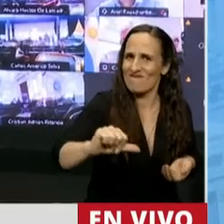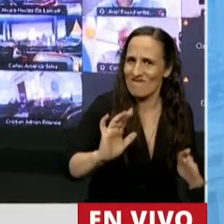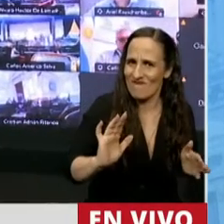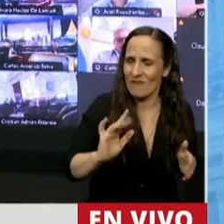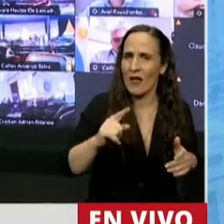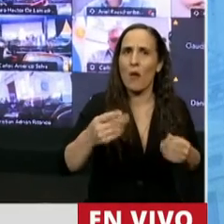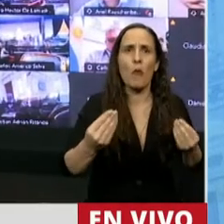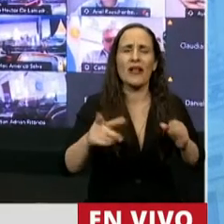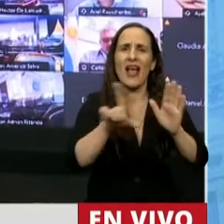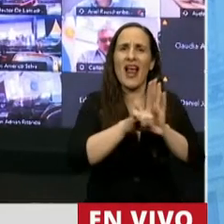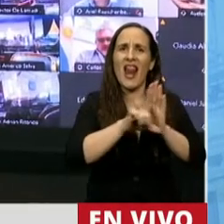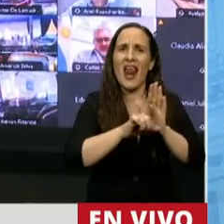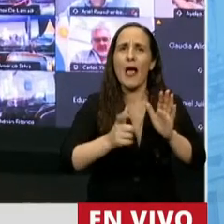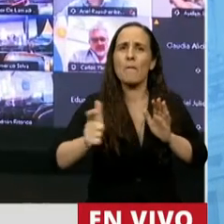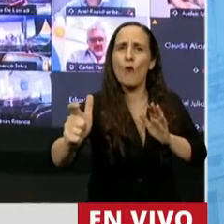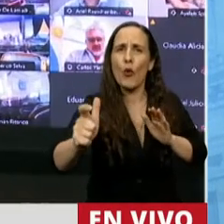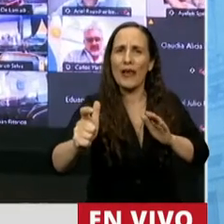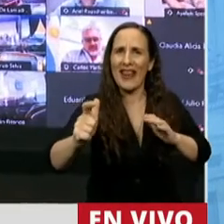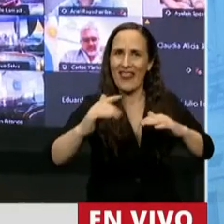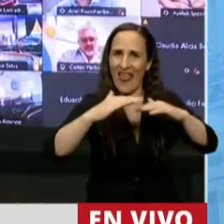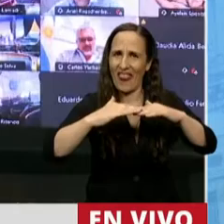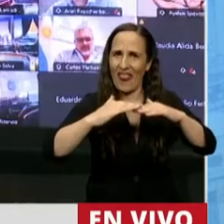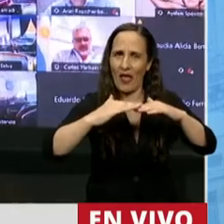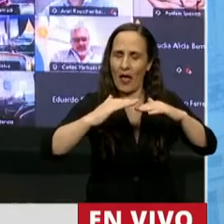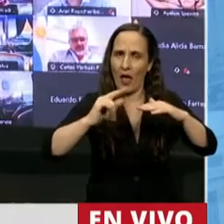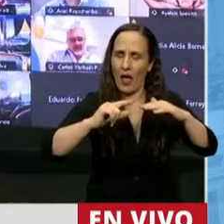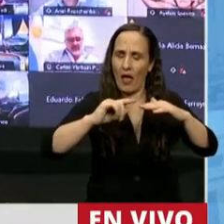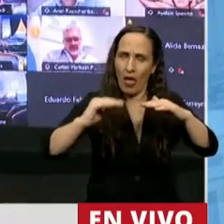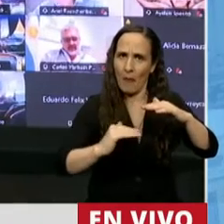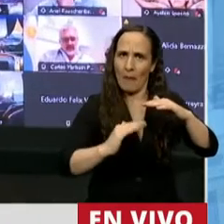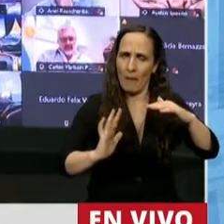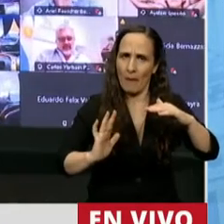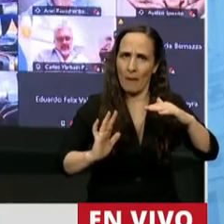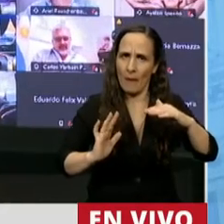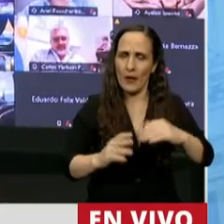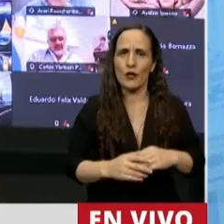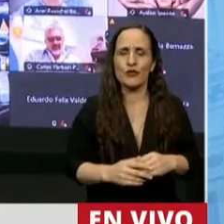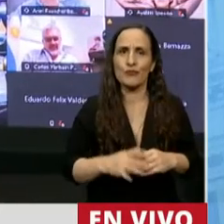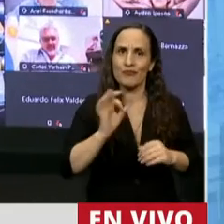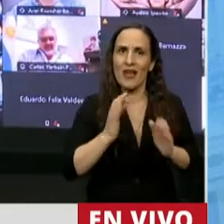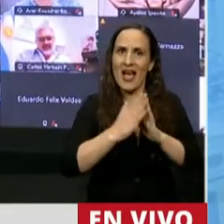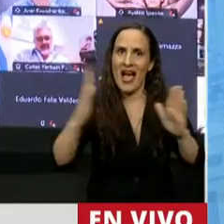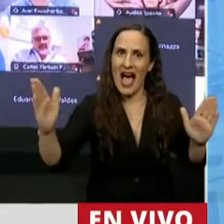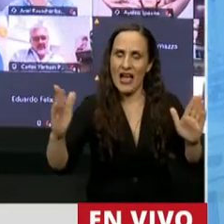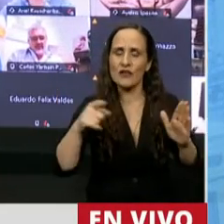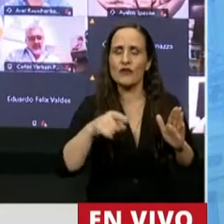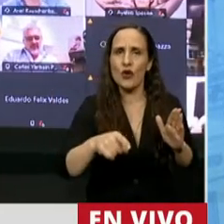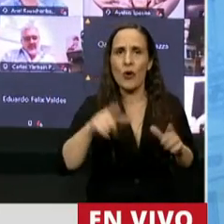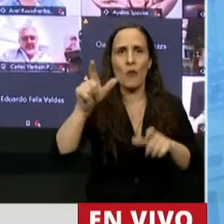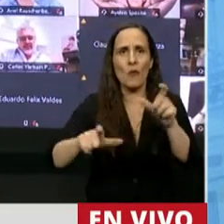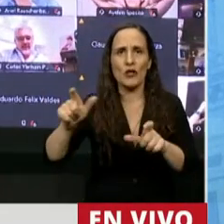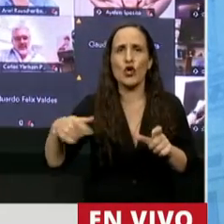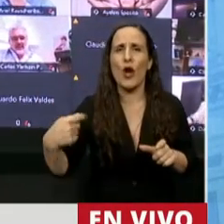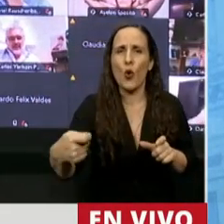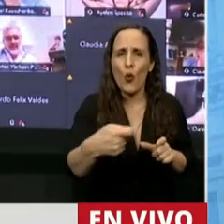debajo de lo que marca la ley de movilidad suspendida. En el acumulado de todo el año ha habido una pérdida para nuestros